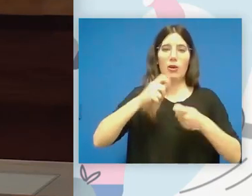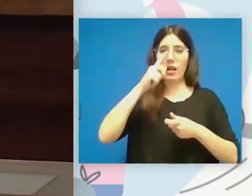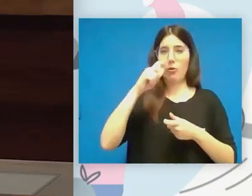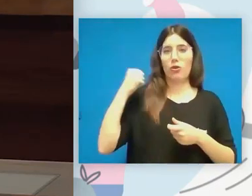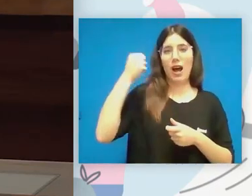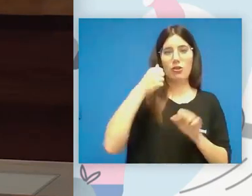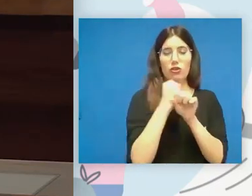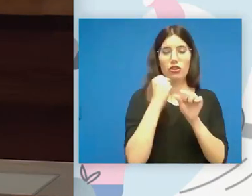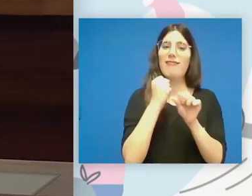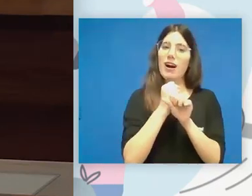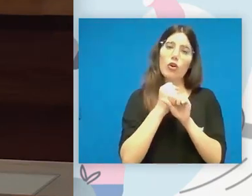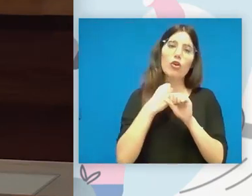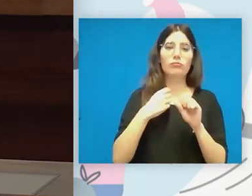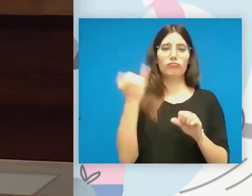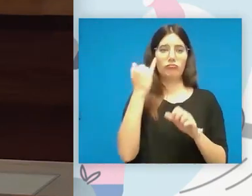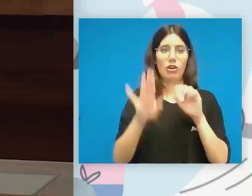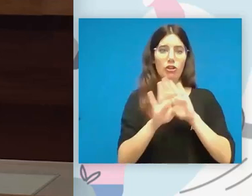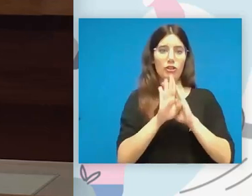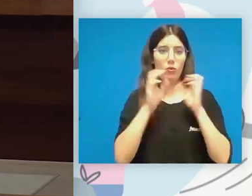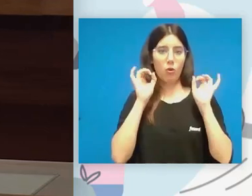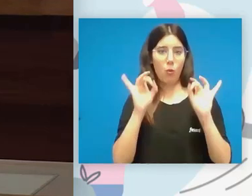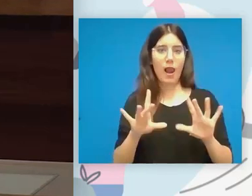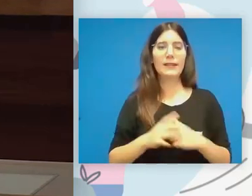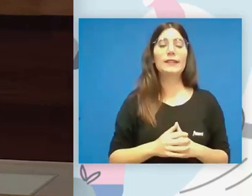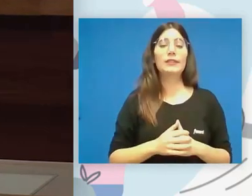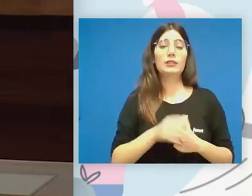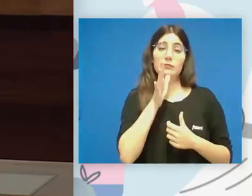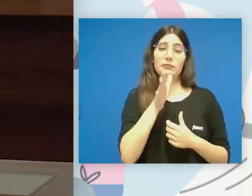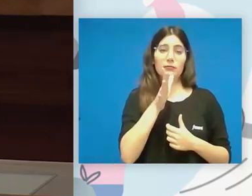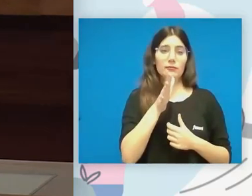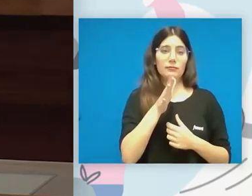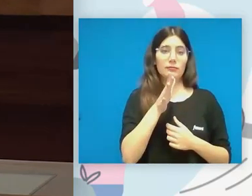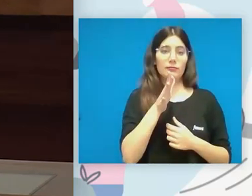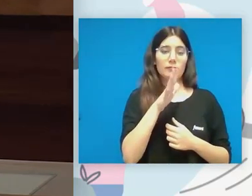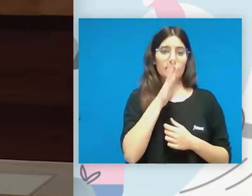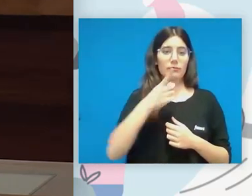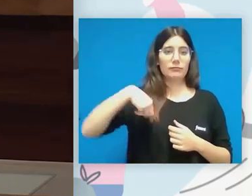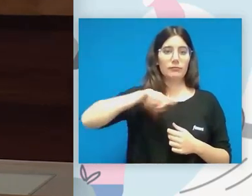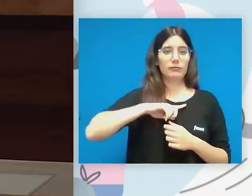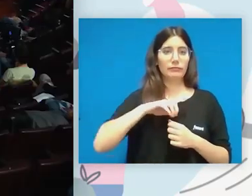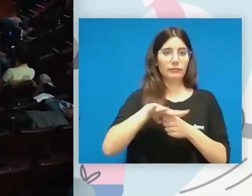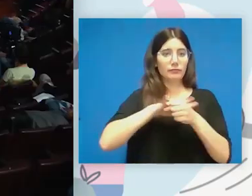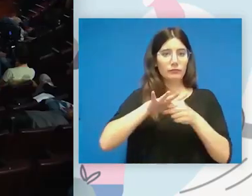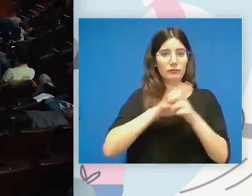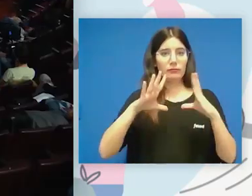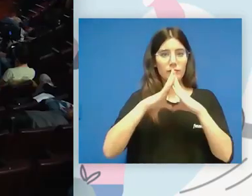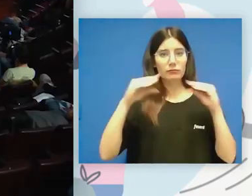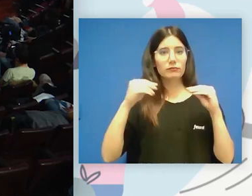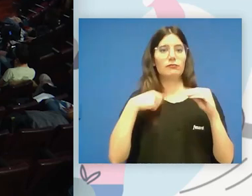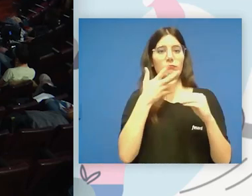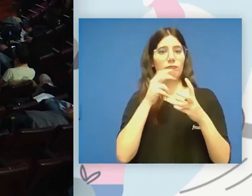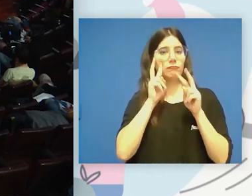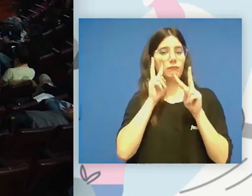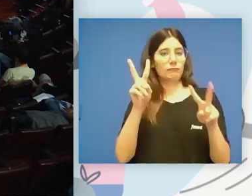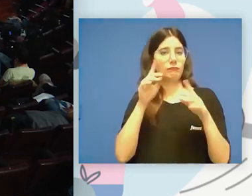siendo muchos más para darnos a conocer aquí en el ámbito universitario que tan necesario es. Como